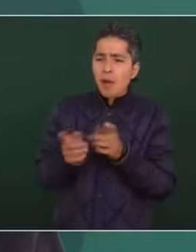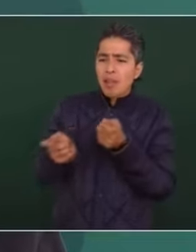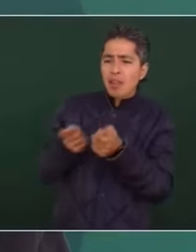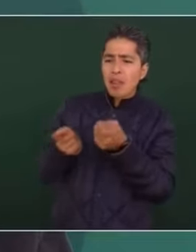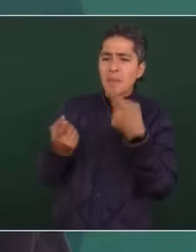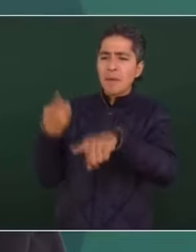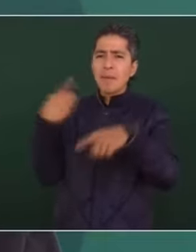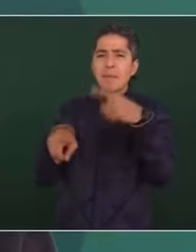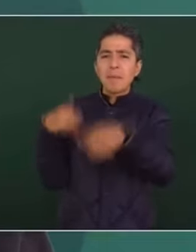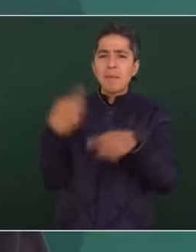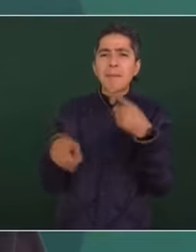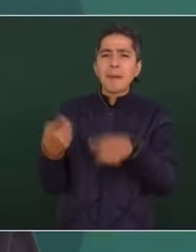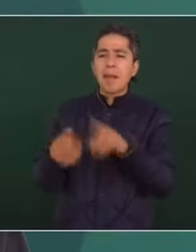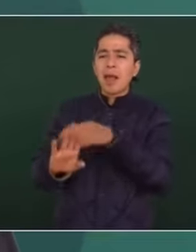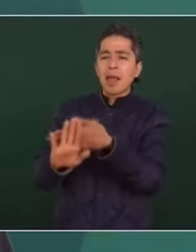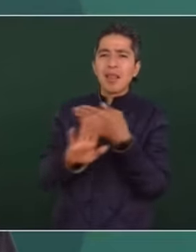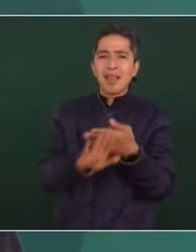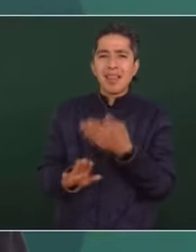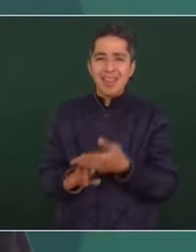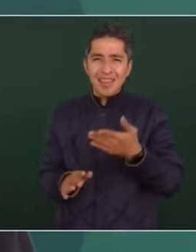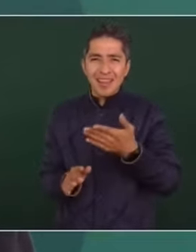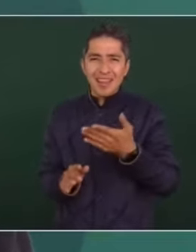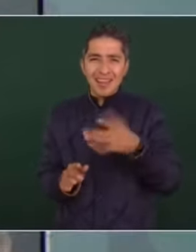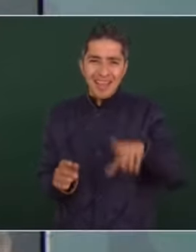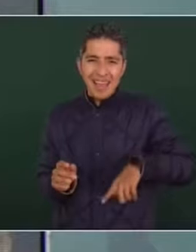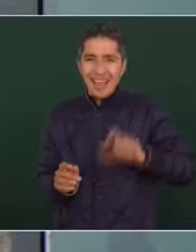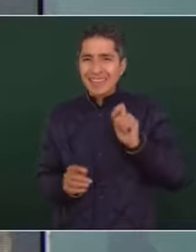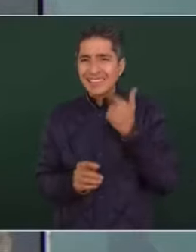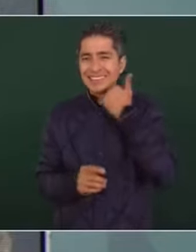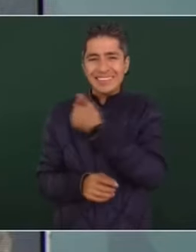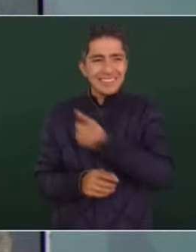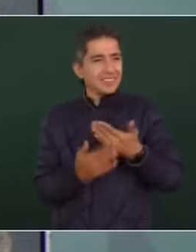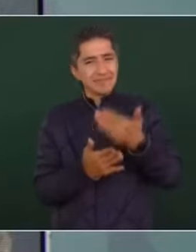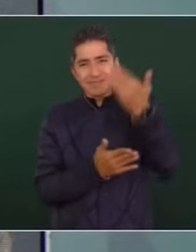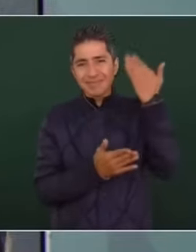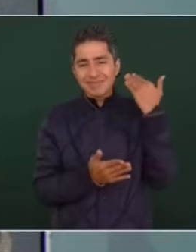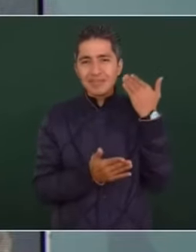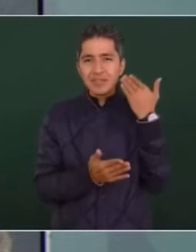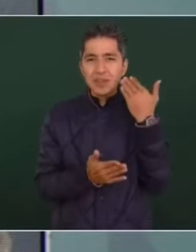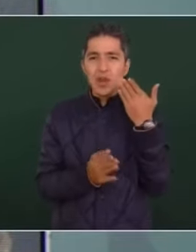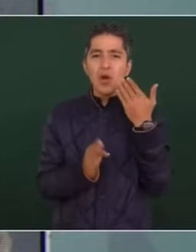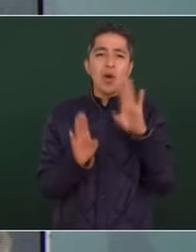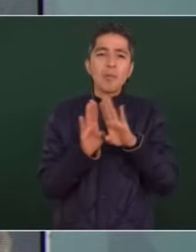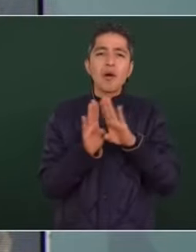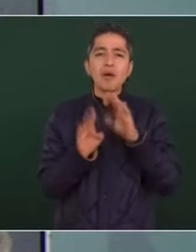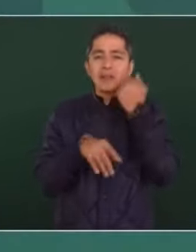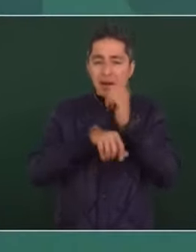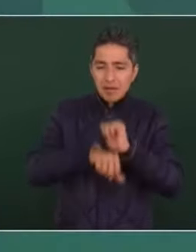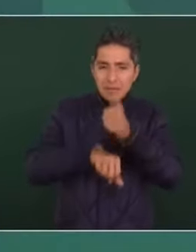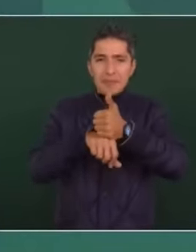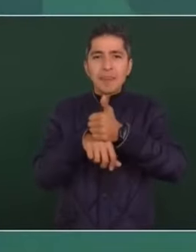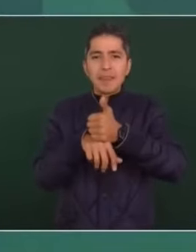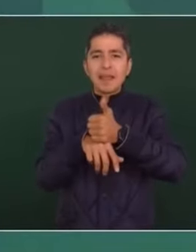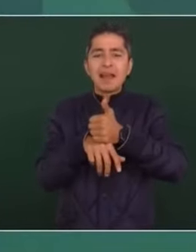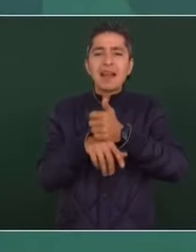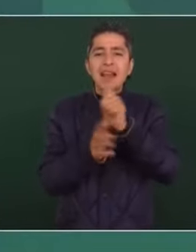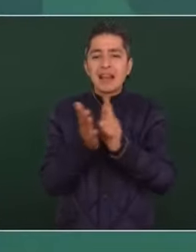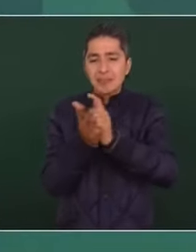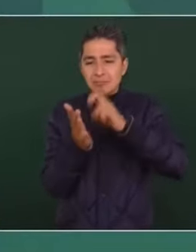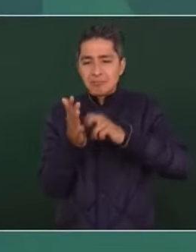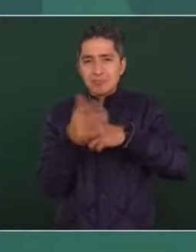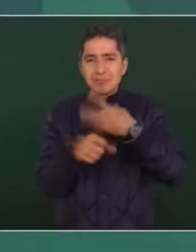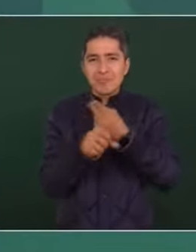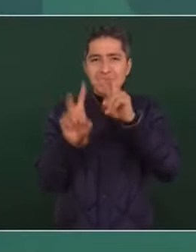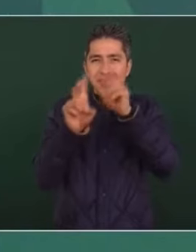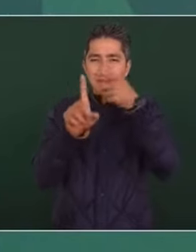los maestros como el gobierno anterior para imponer la mal llamada reforma educativa. Ahora no,